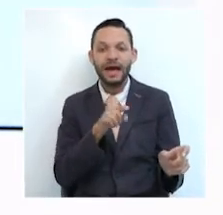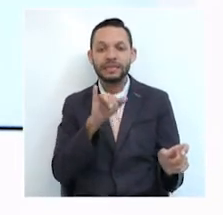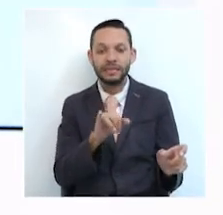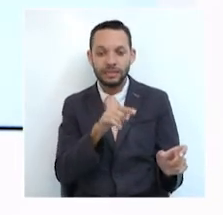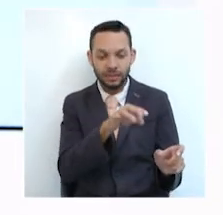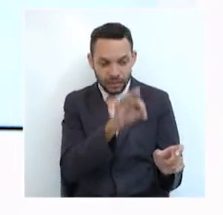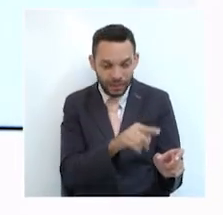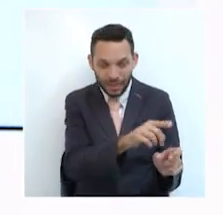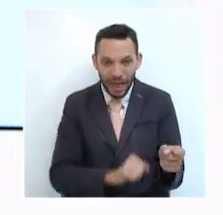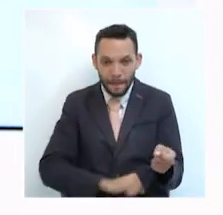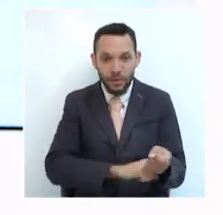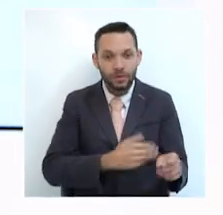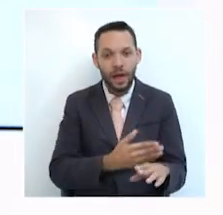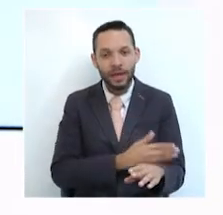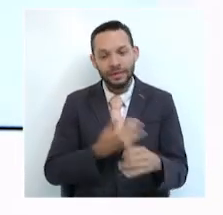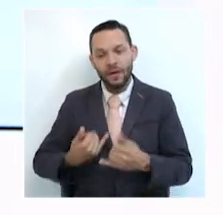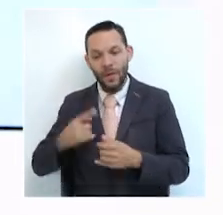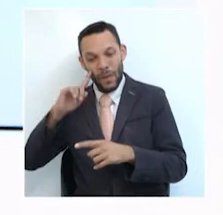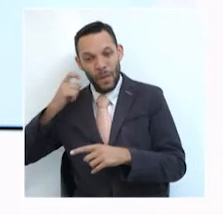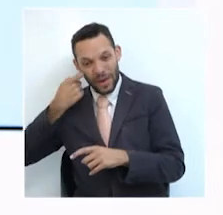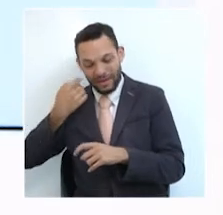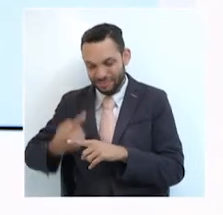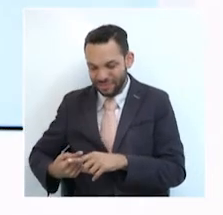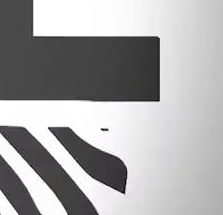que en su momento acompañó al actual gobernador.